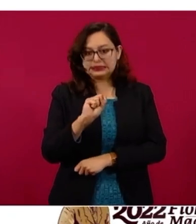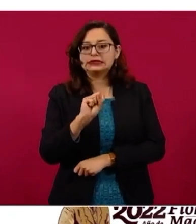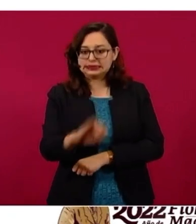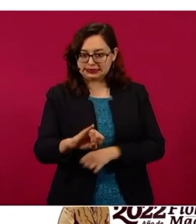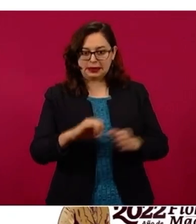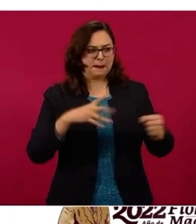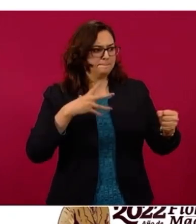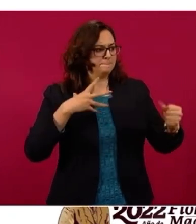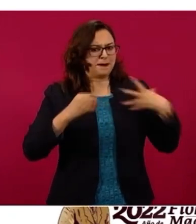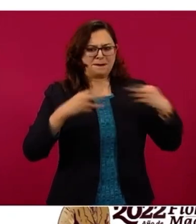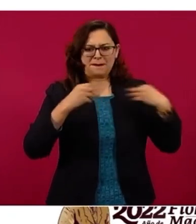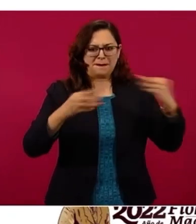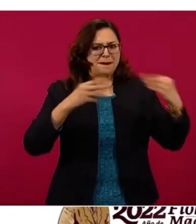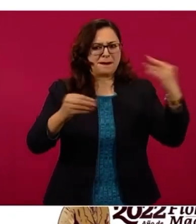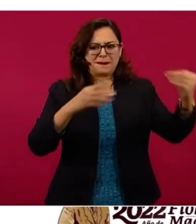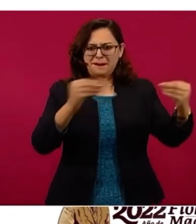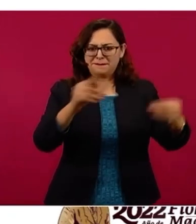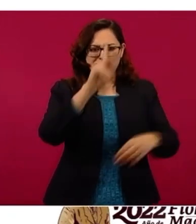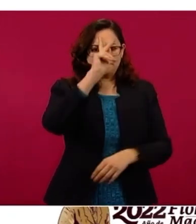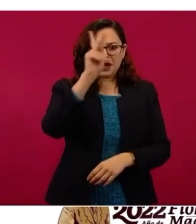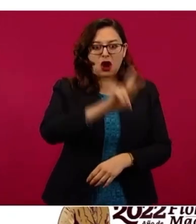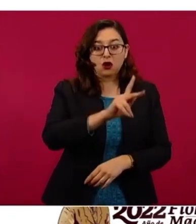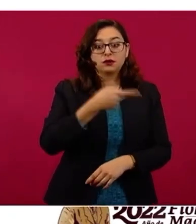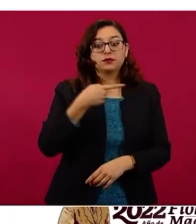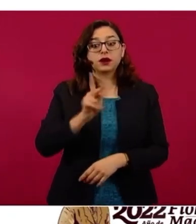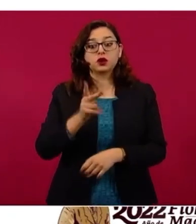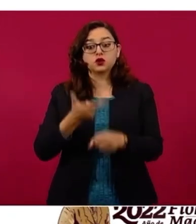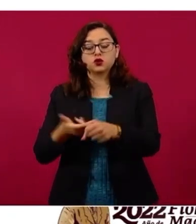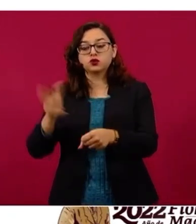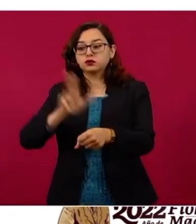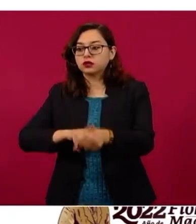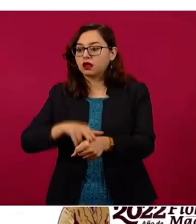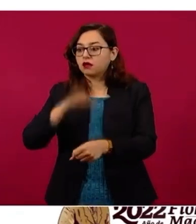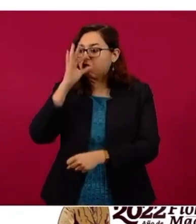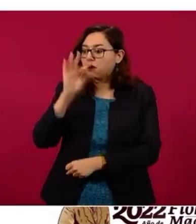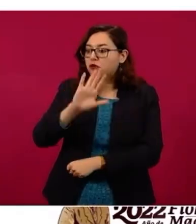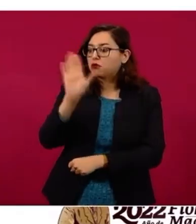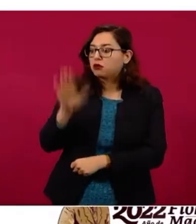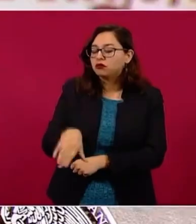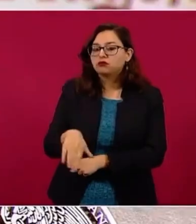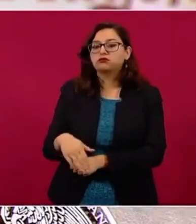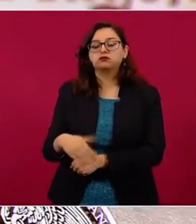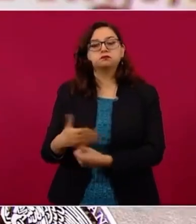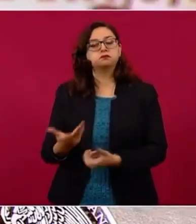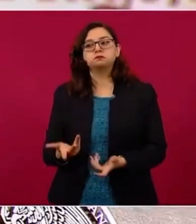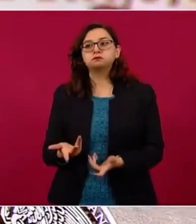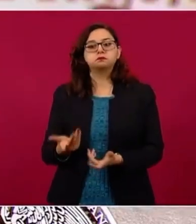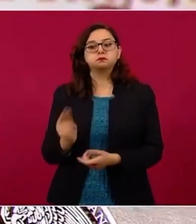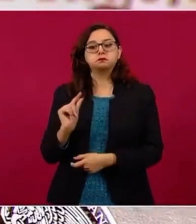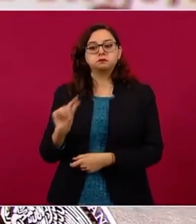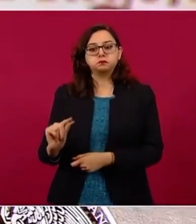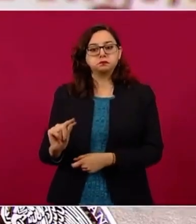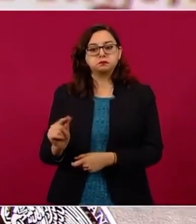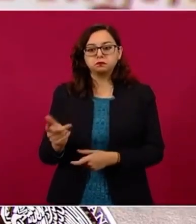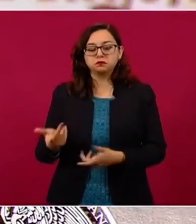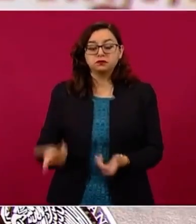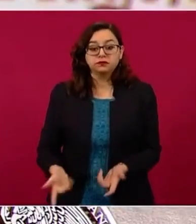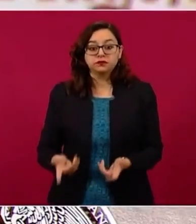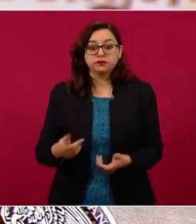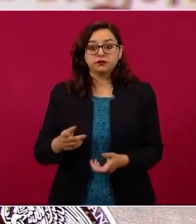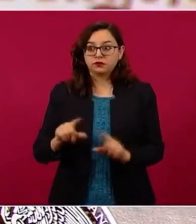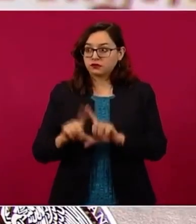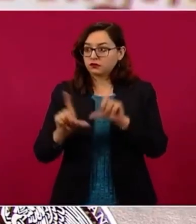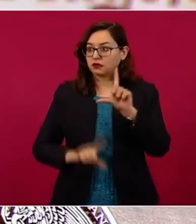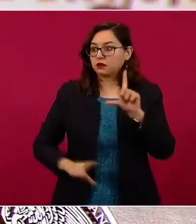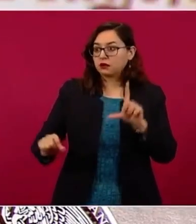pero las hospitalizaciones y las defunciones no crecen rápidamente. Esto no es particular del país, desde luego ocurre